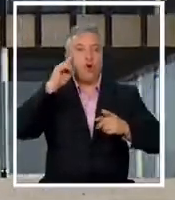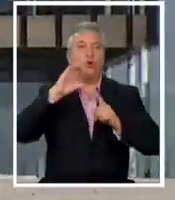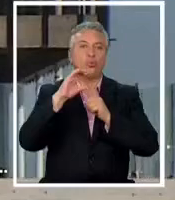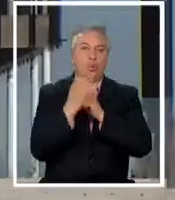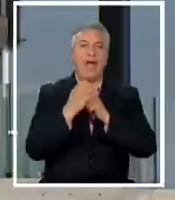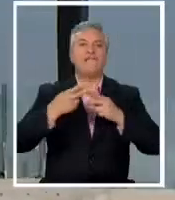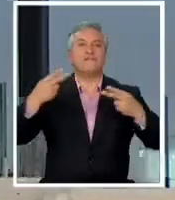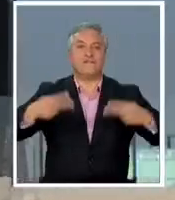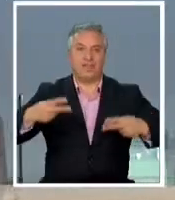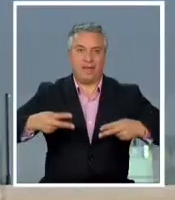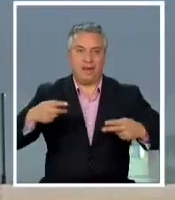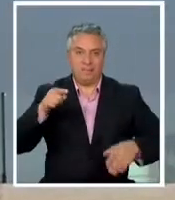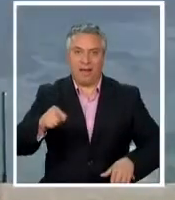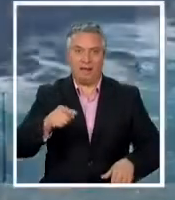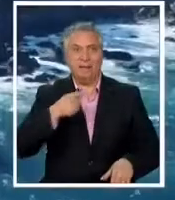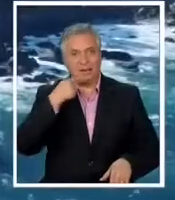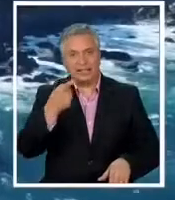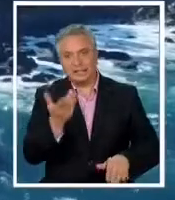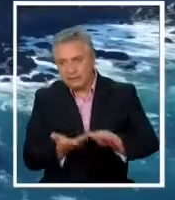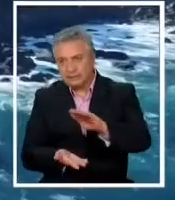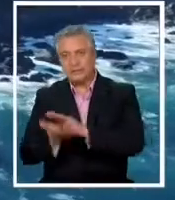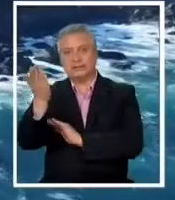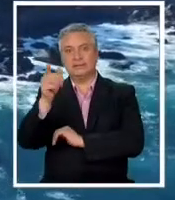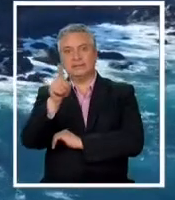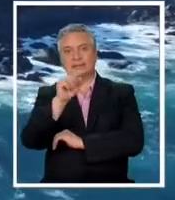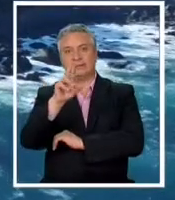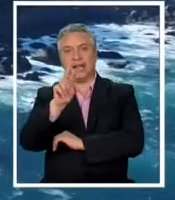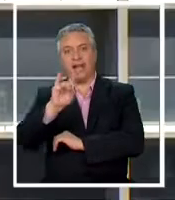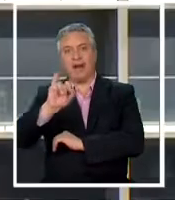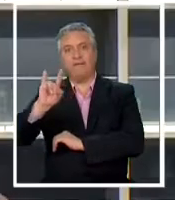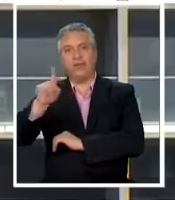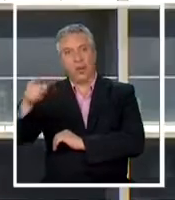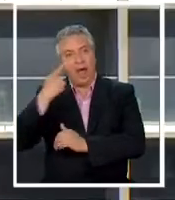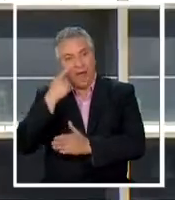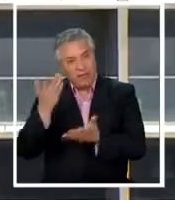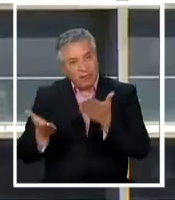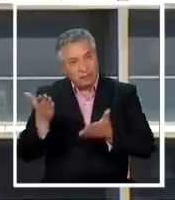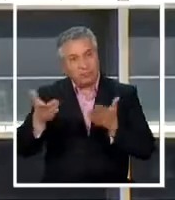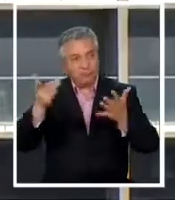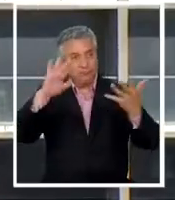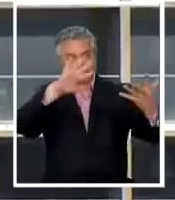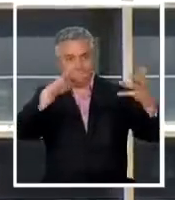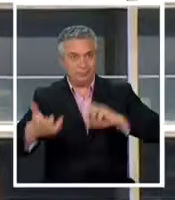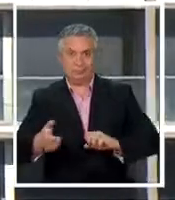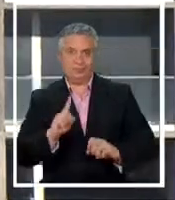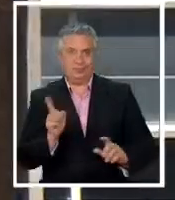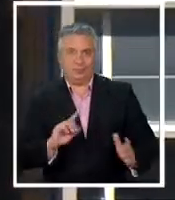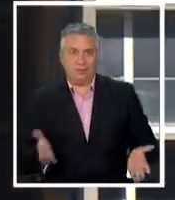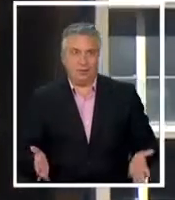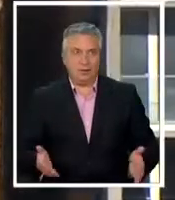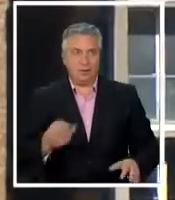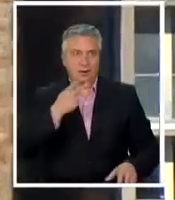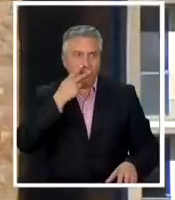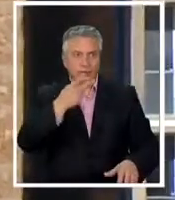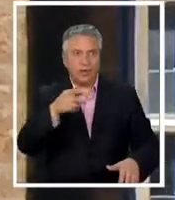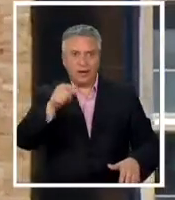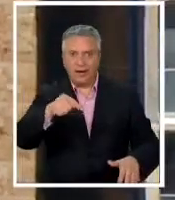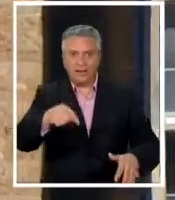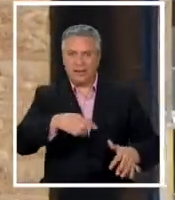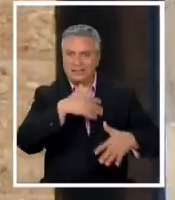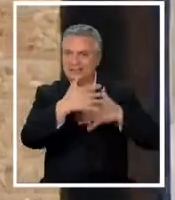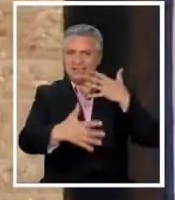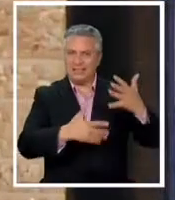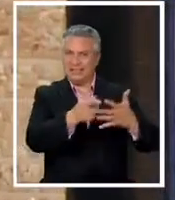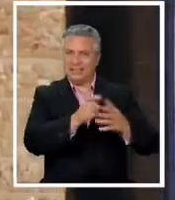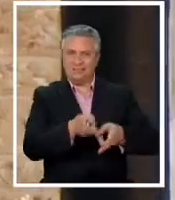solicitó a Servio de Valparaíso reevaluar su demolición no podían permitir no es cierto un desastre como este